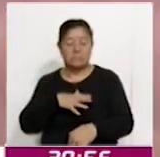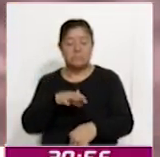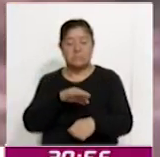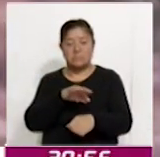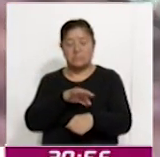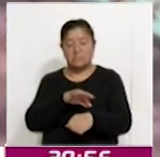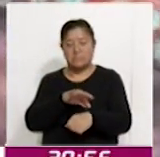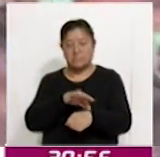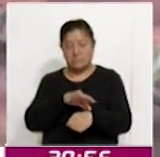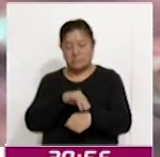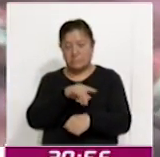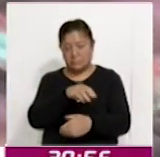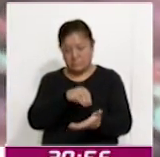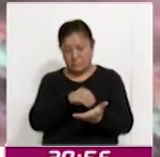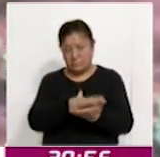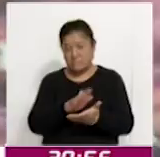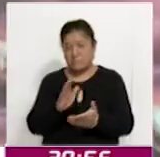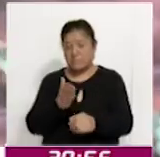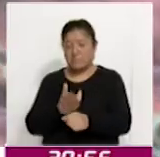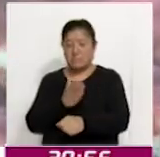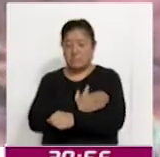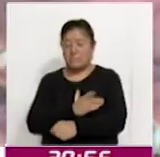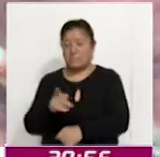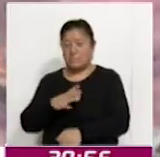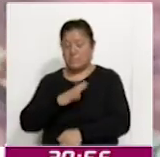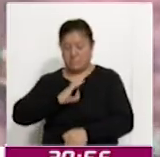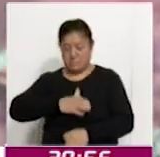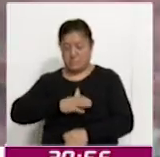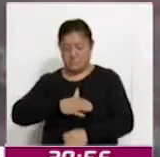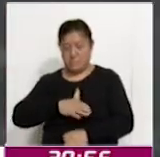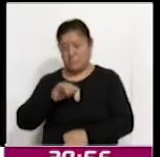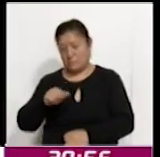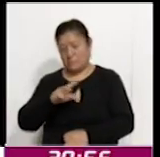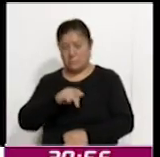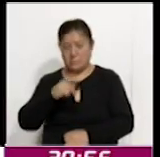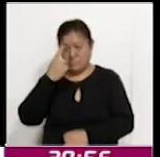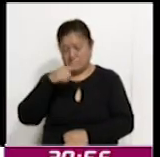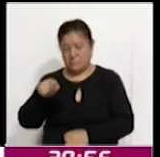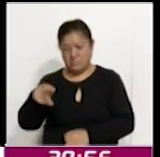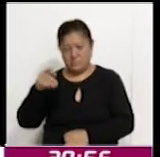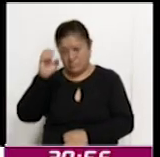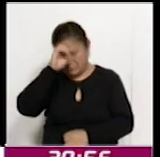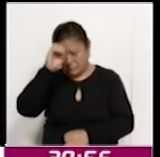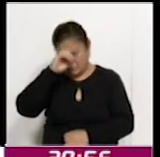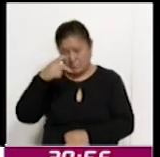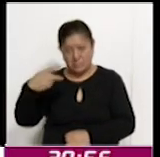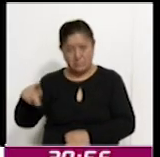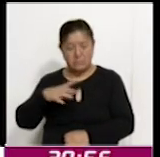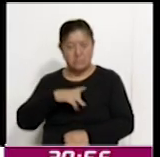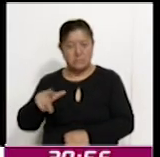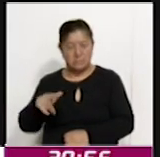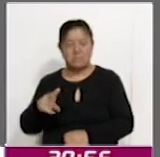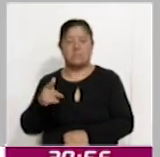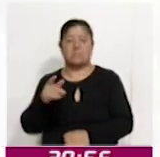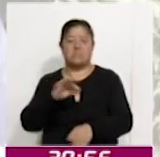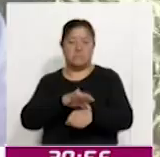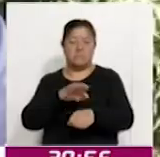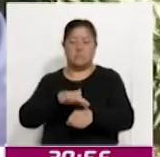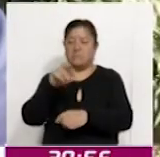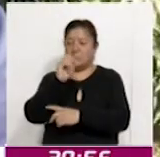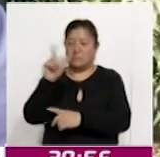al médico si existe algún antecedente de cáncer en la familia con la finalidad de orientar el diagnóstico del especialista.